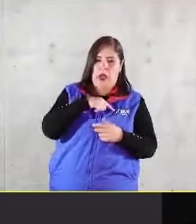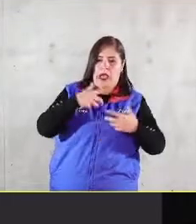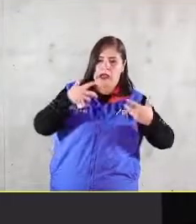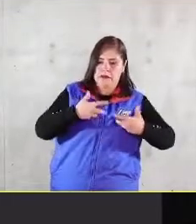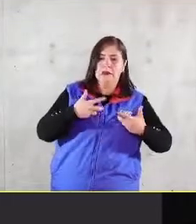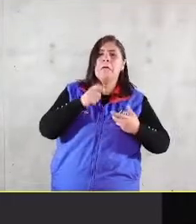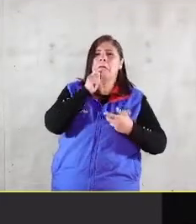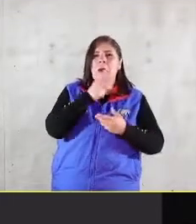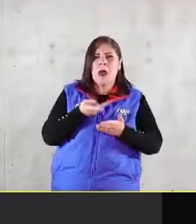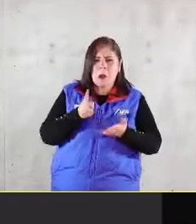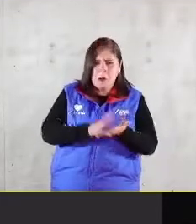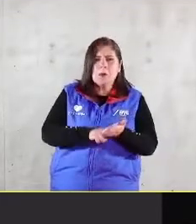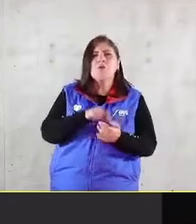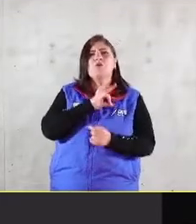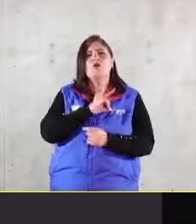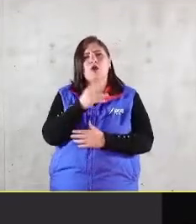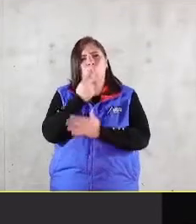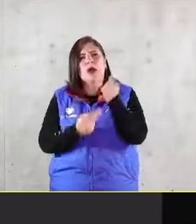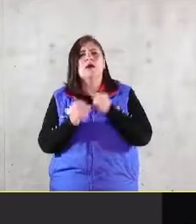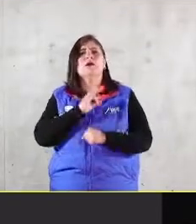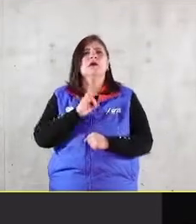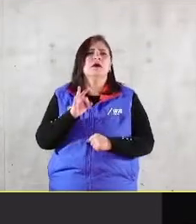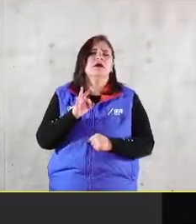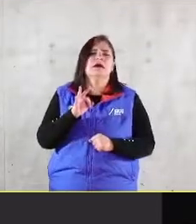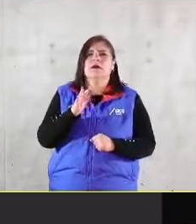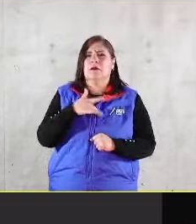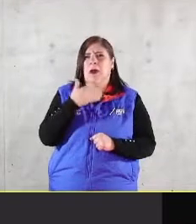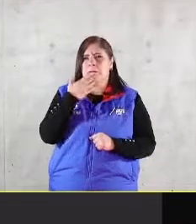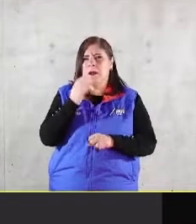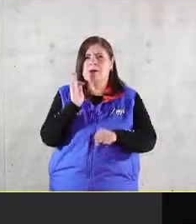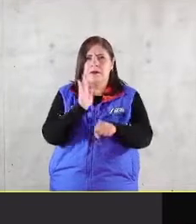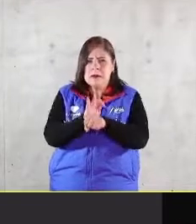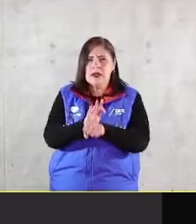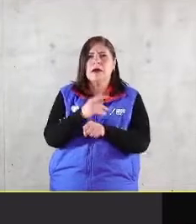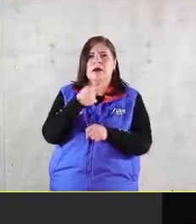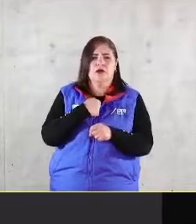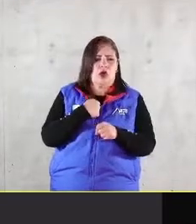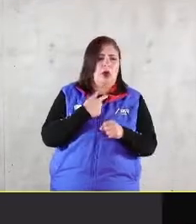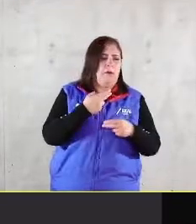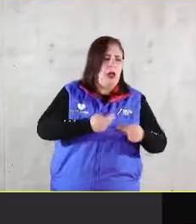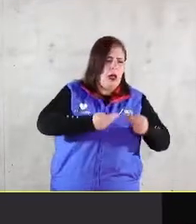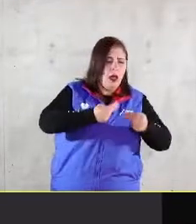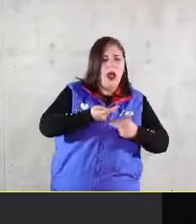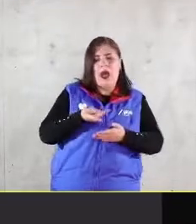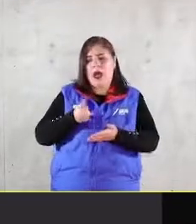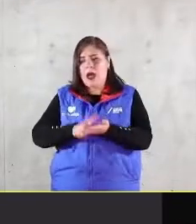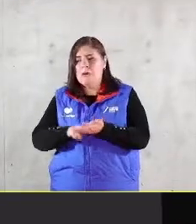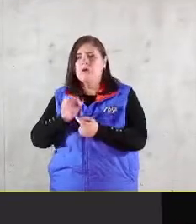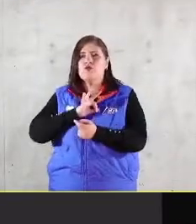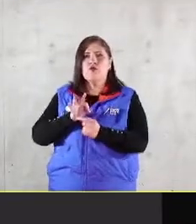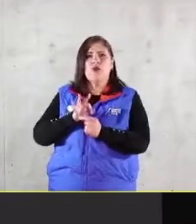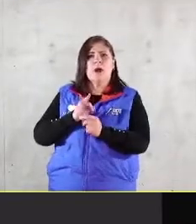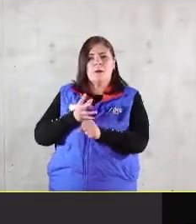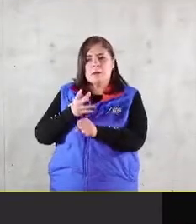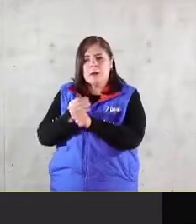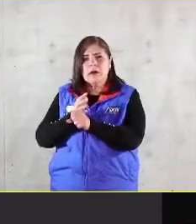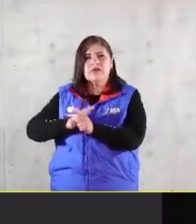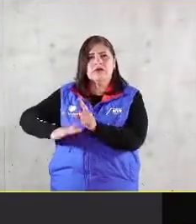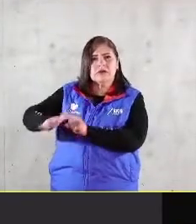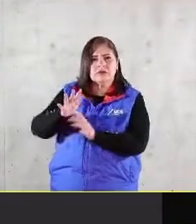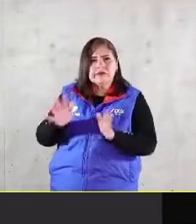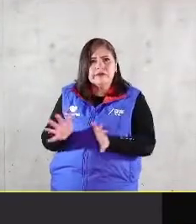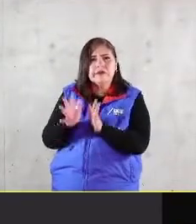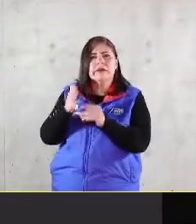podemos generar bien común. Podemos sistemáticamente contribuir a que la sociedad sea más plena, más humana,